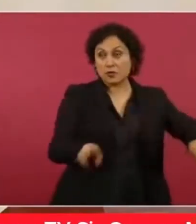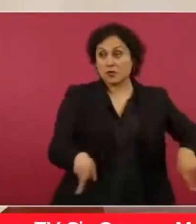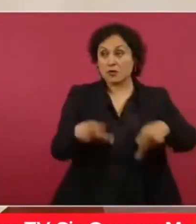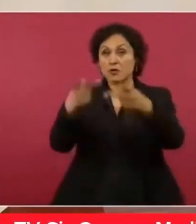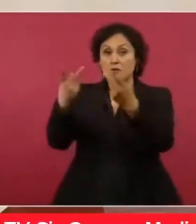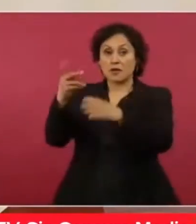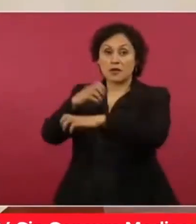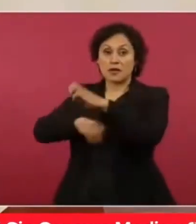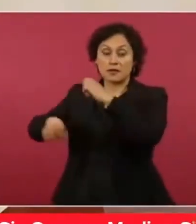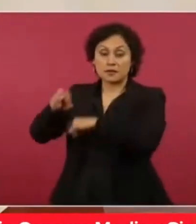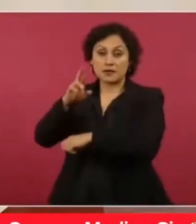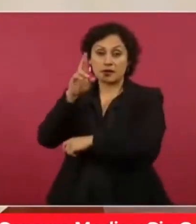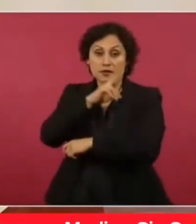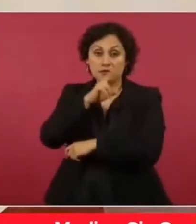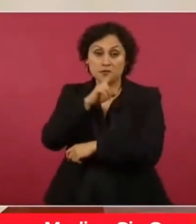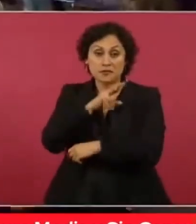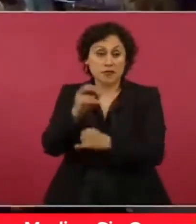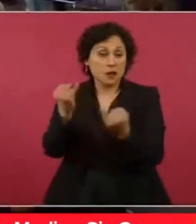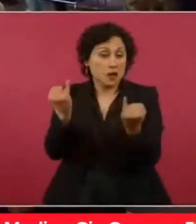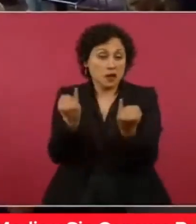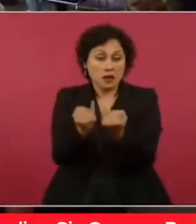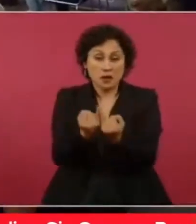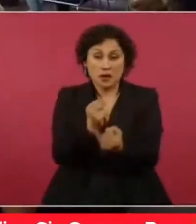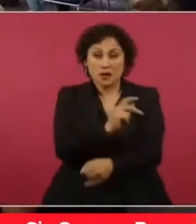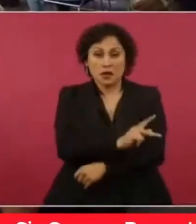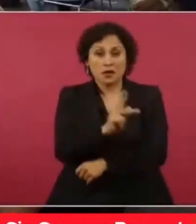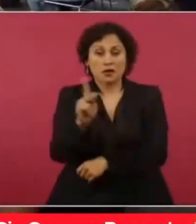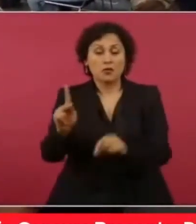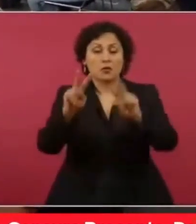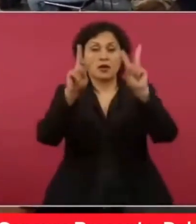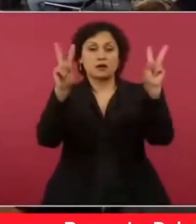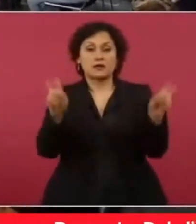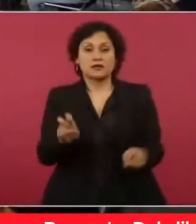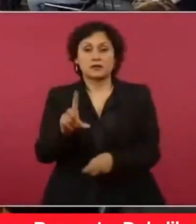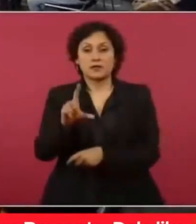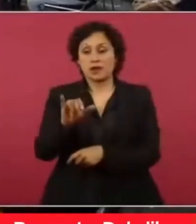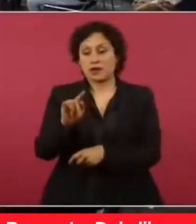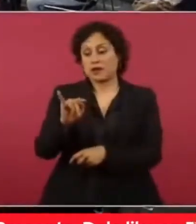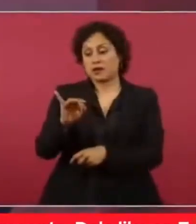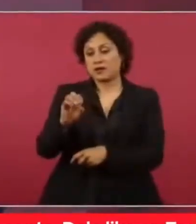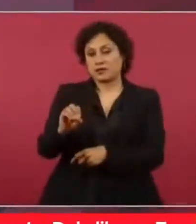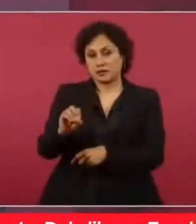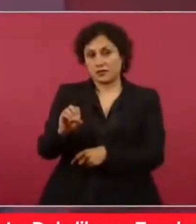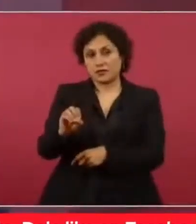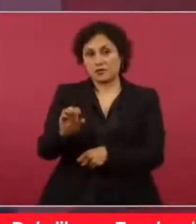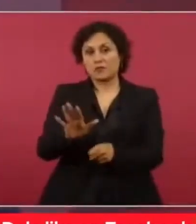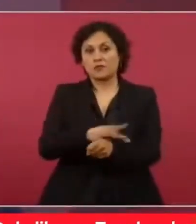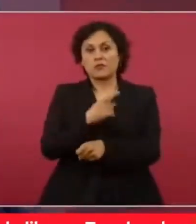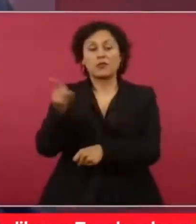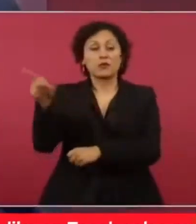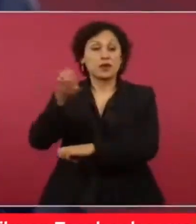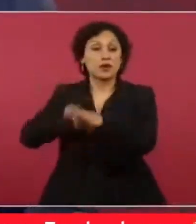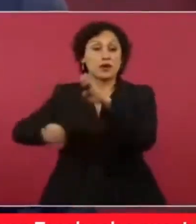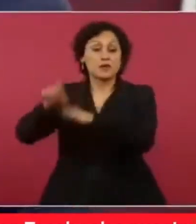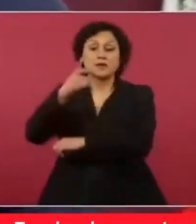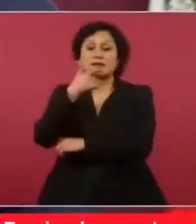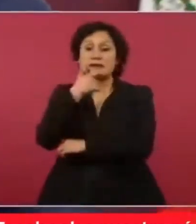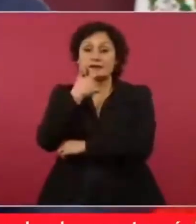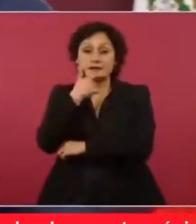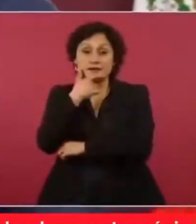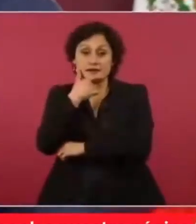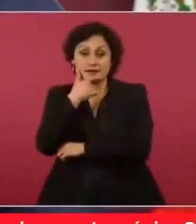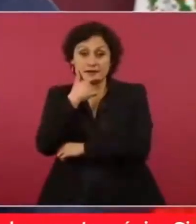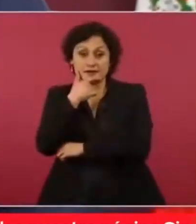está como en el caso del litio, que una empresa inglesa le vendió